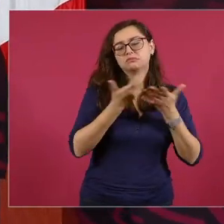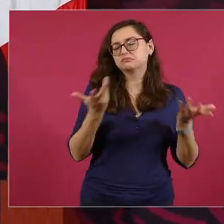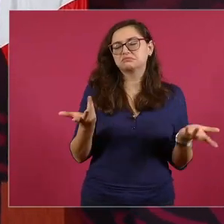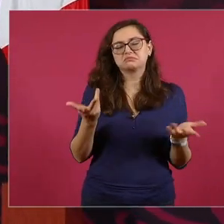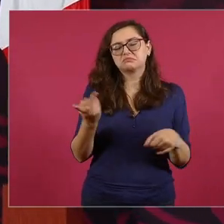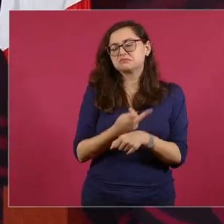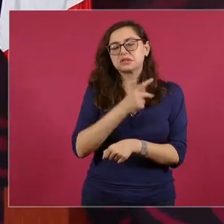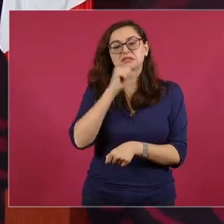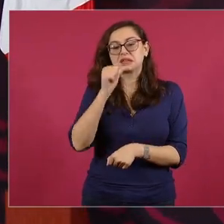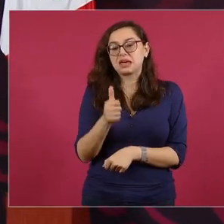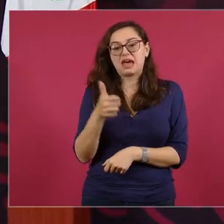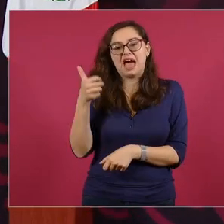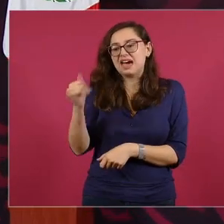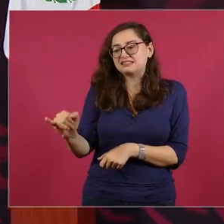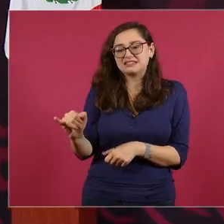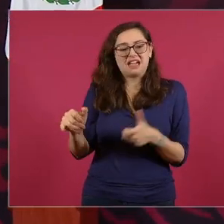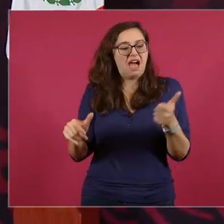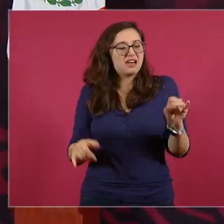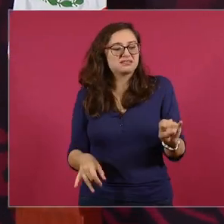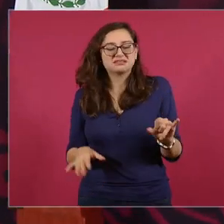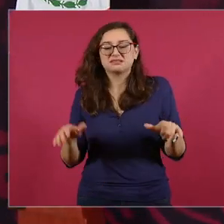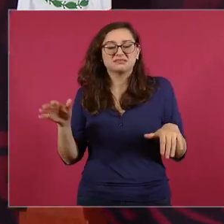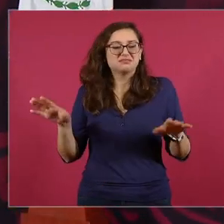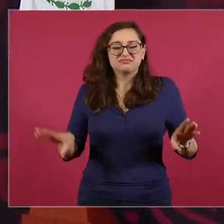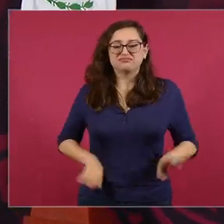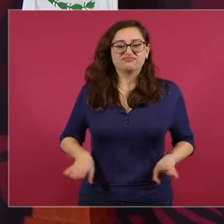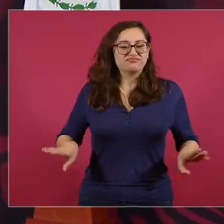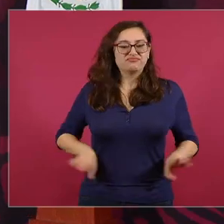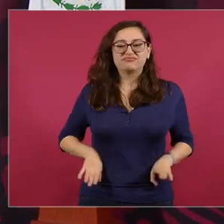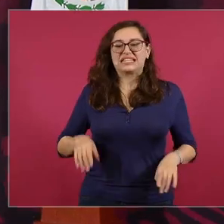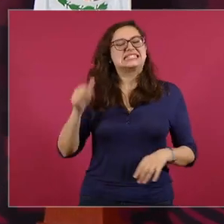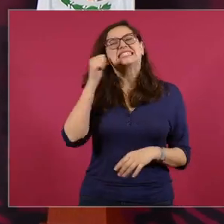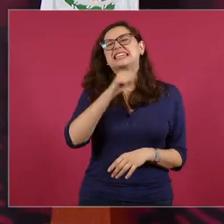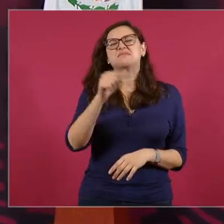además hasta cierto punto